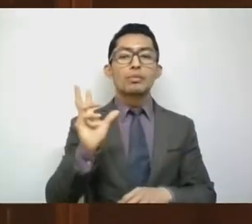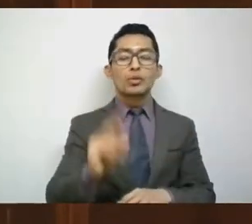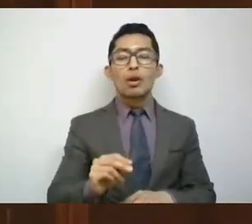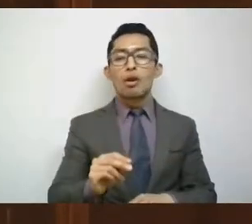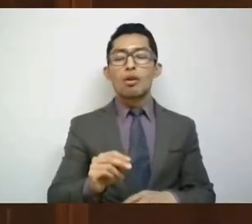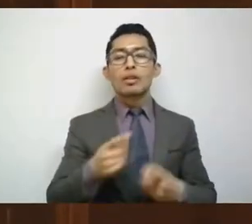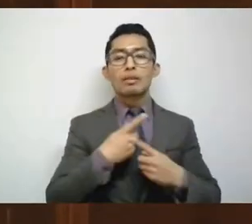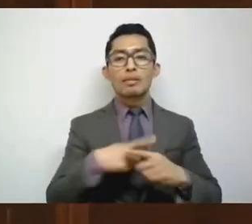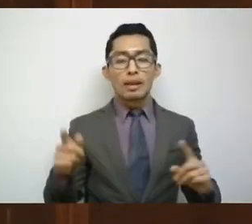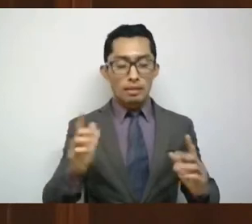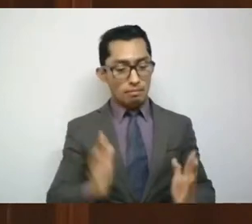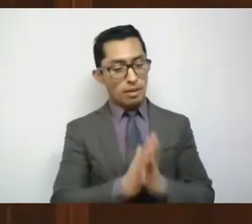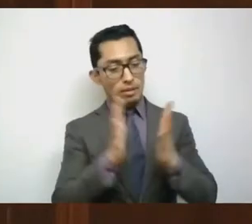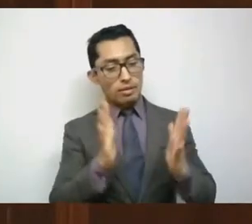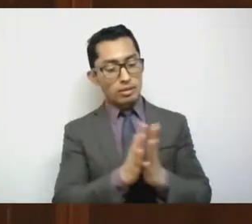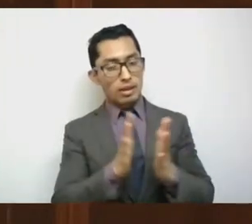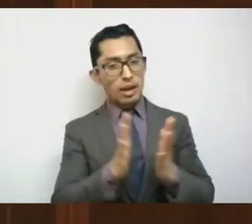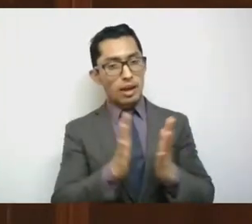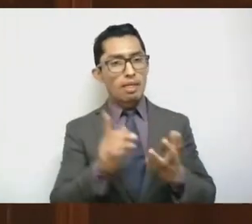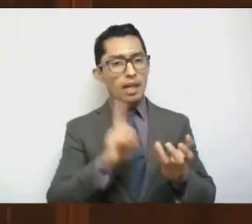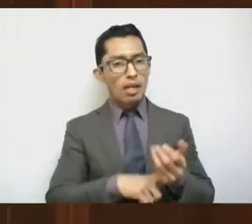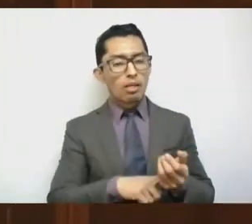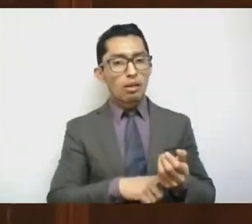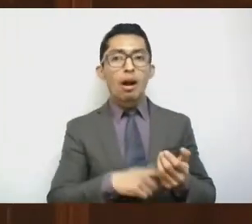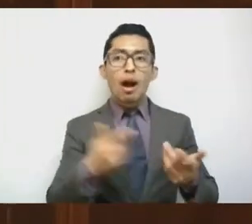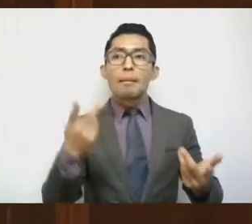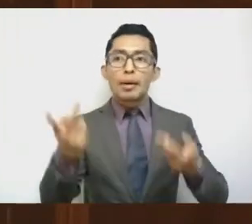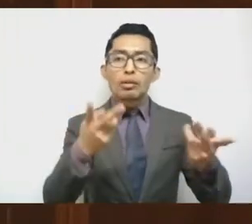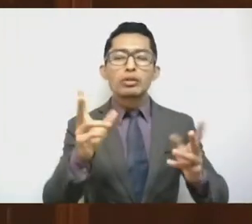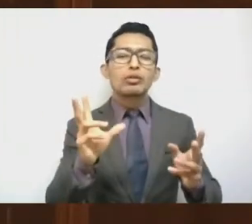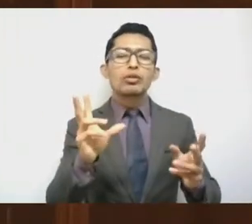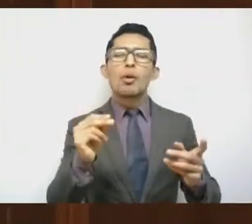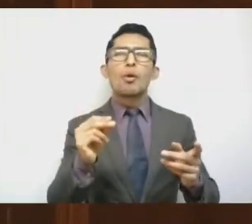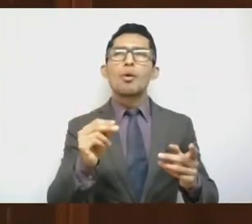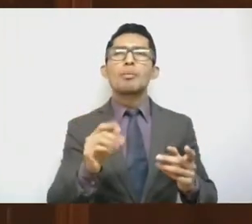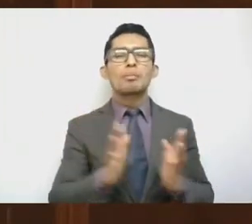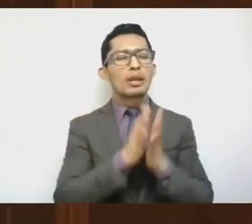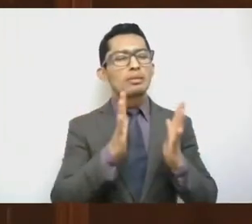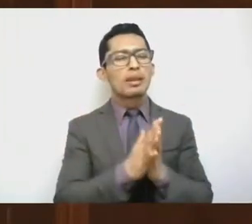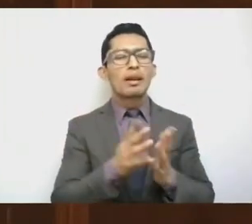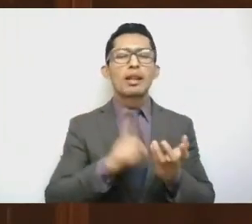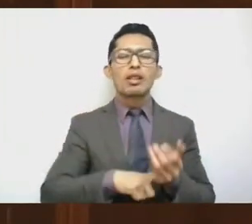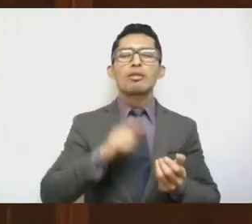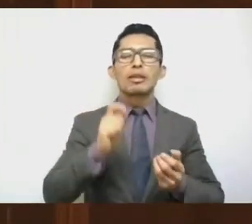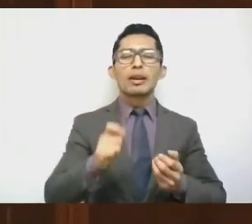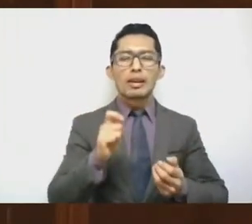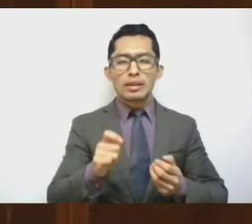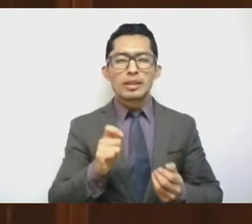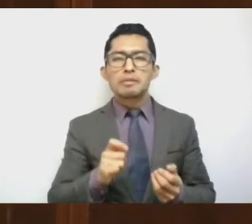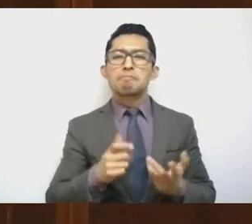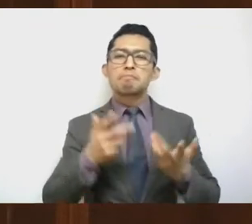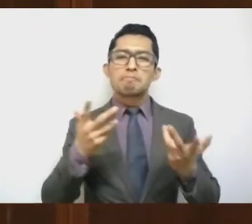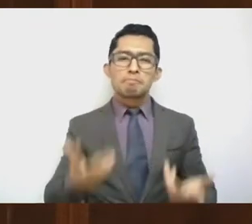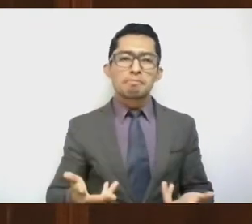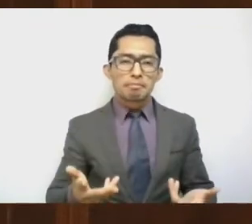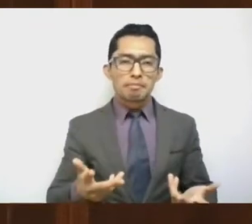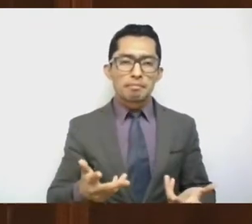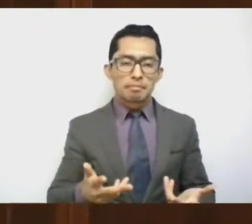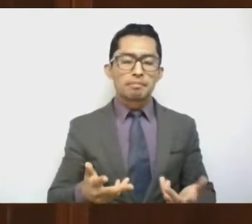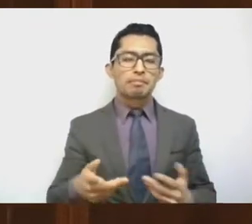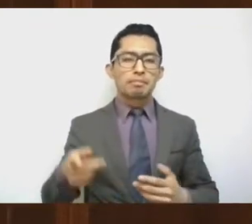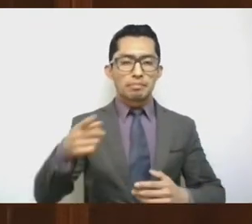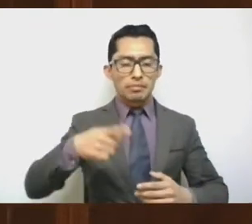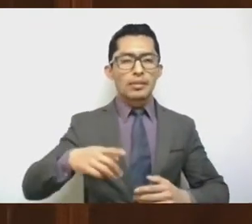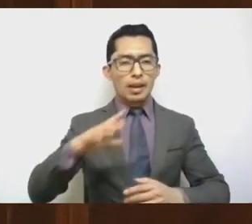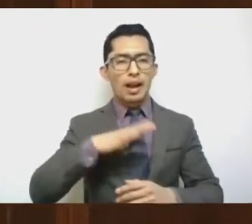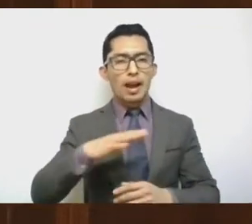de la participación, pero sí a través del esquema representativo en el cual nosotros